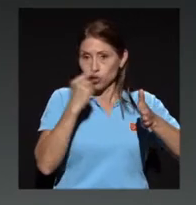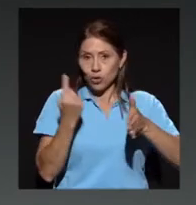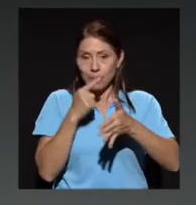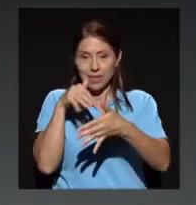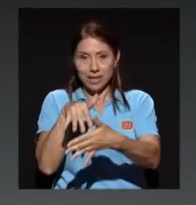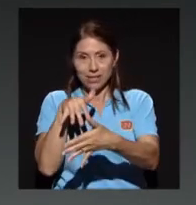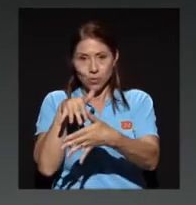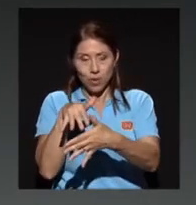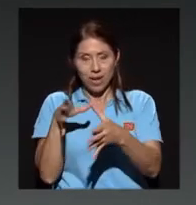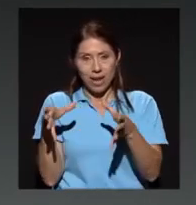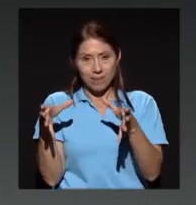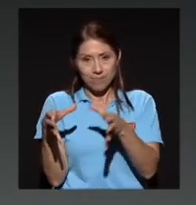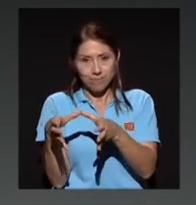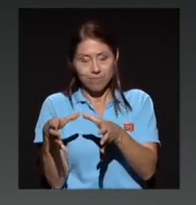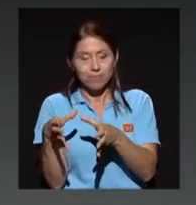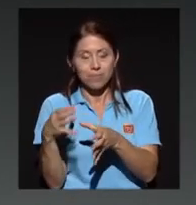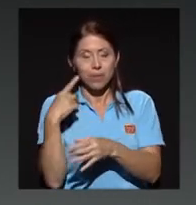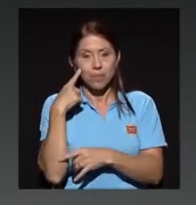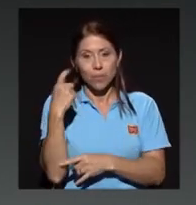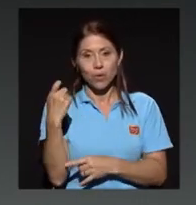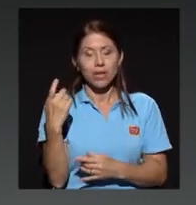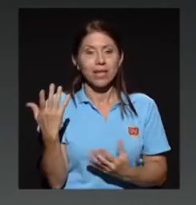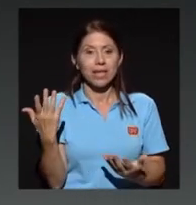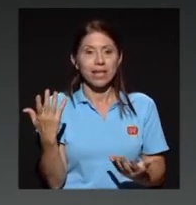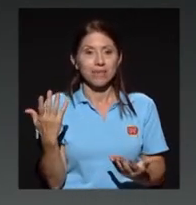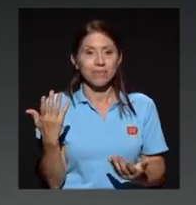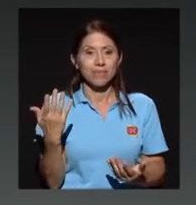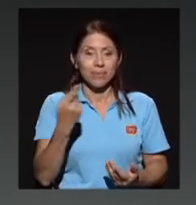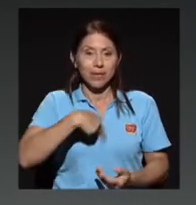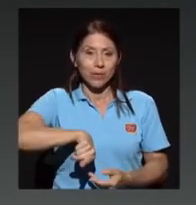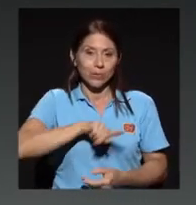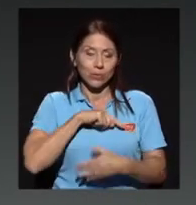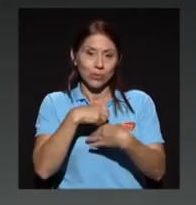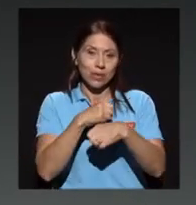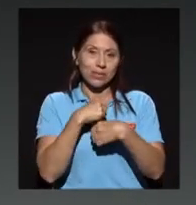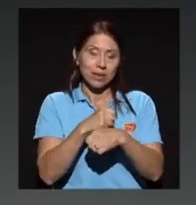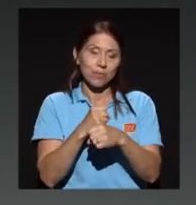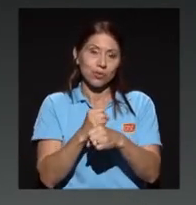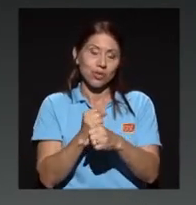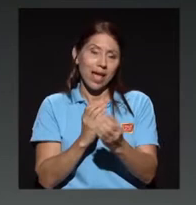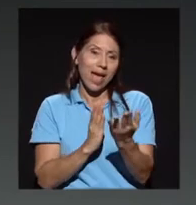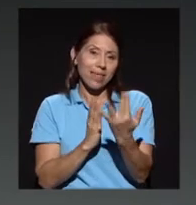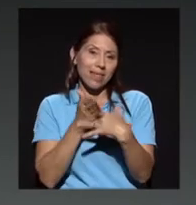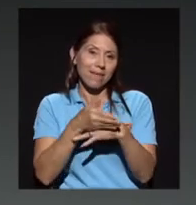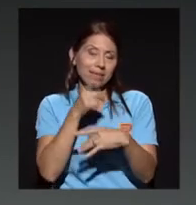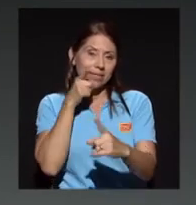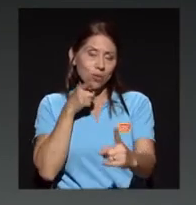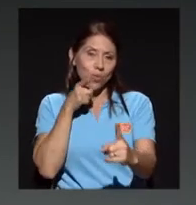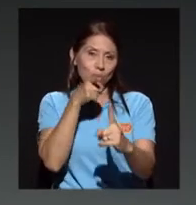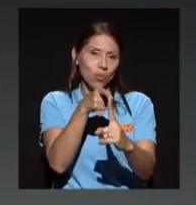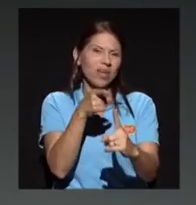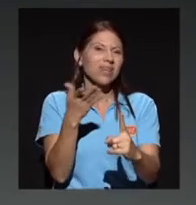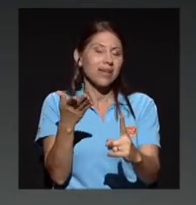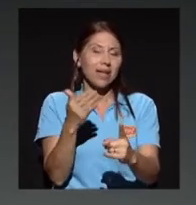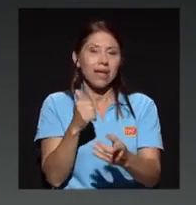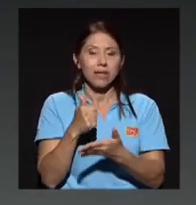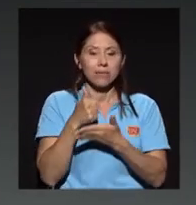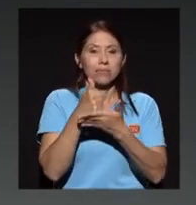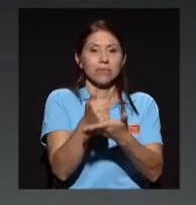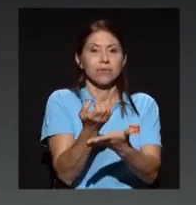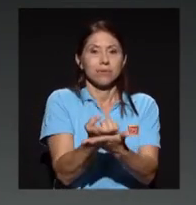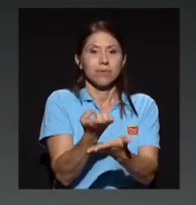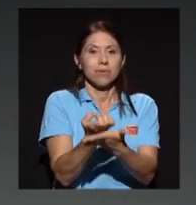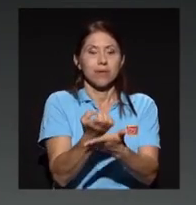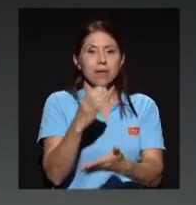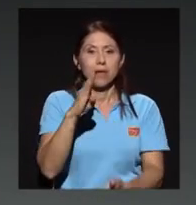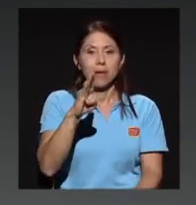lo hacíamos a través de un cometido que había de becar a jóvenes